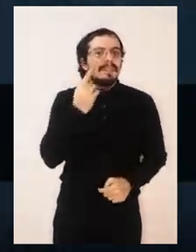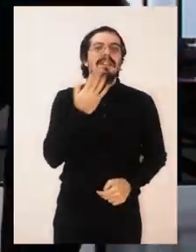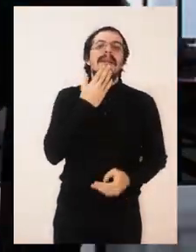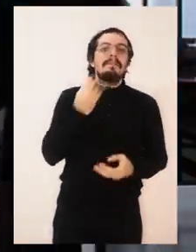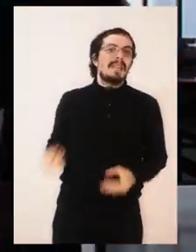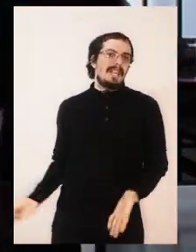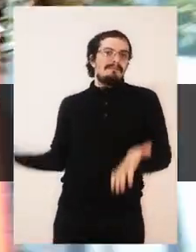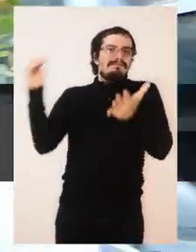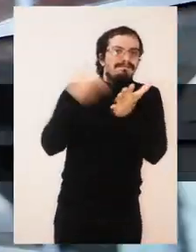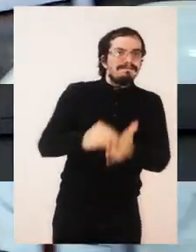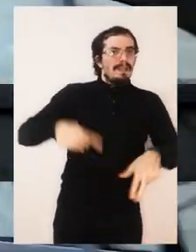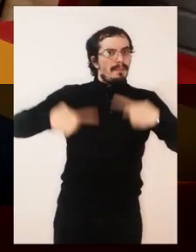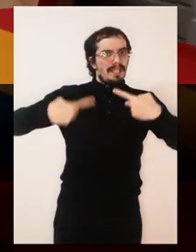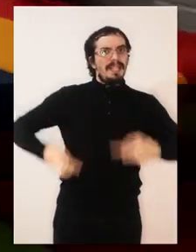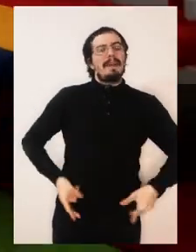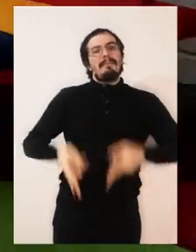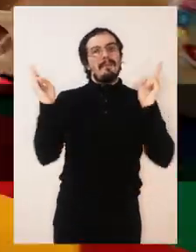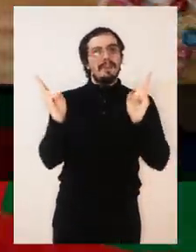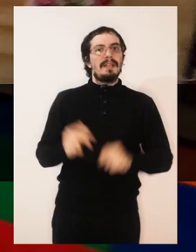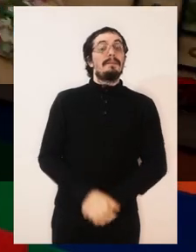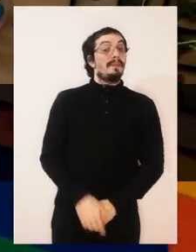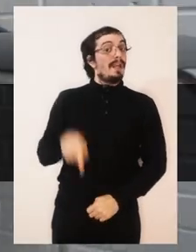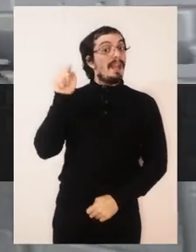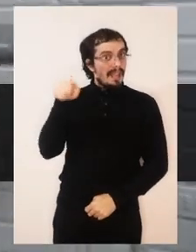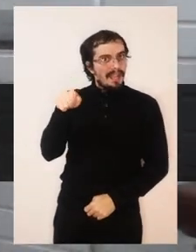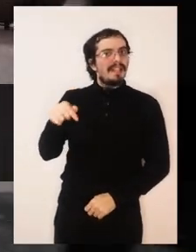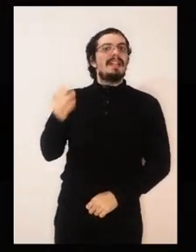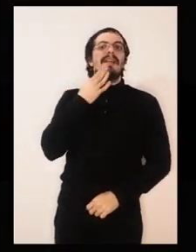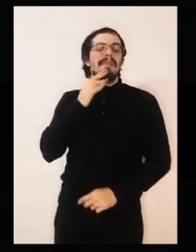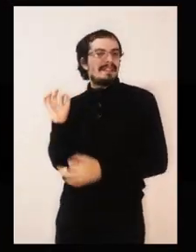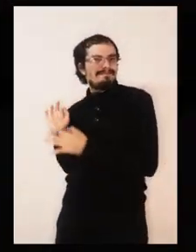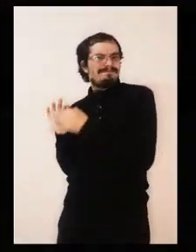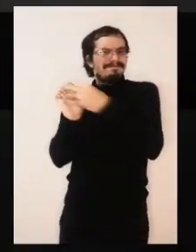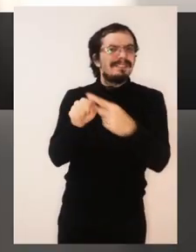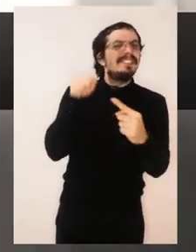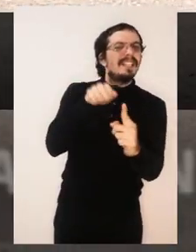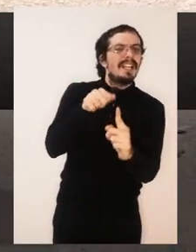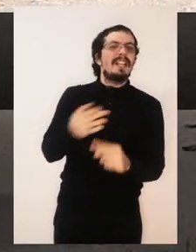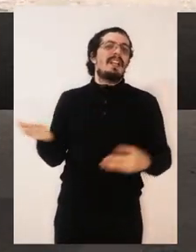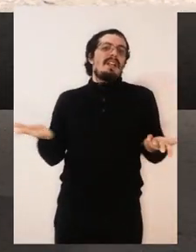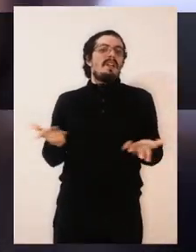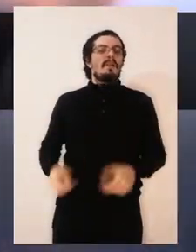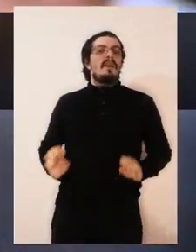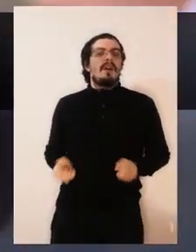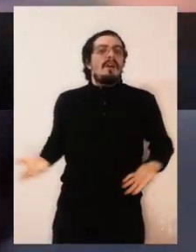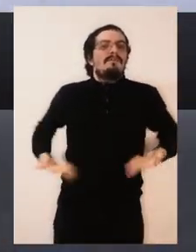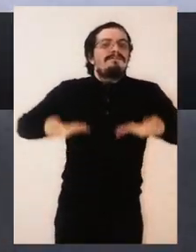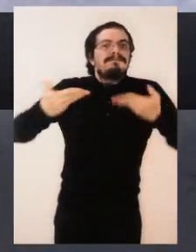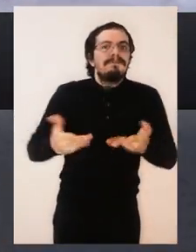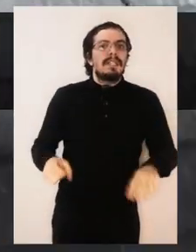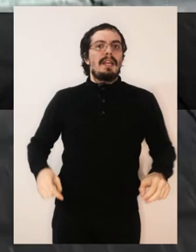instalación de políticas públicas. Estas deben estar orientadas a fomentar la inclusión y la